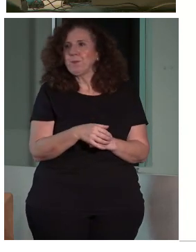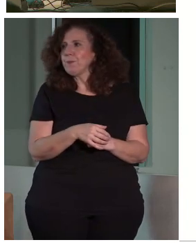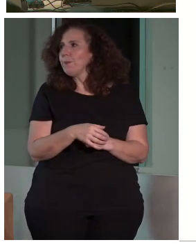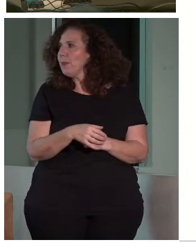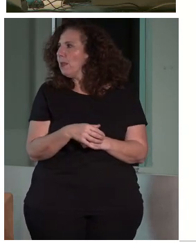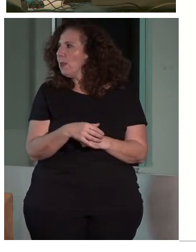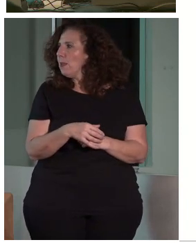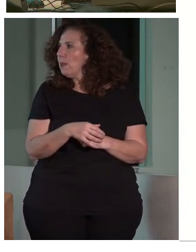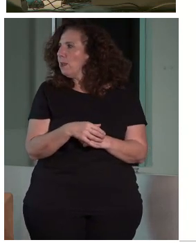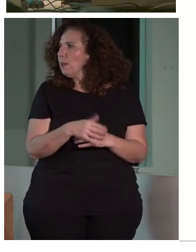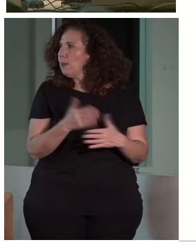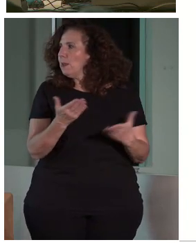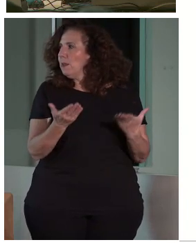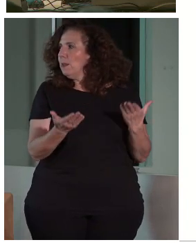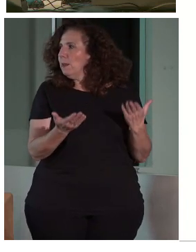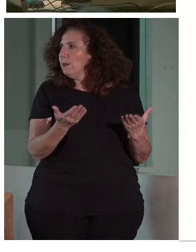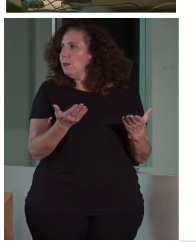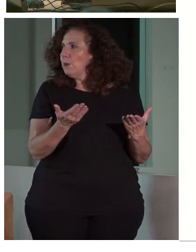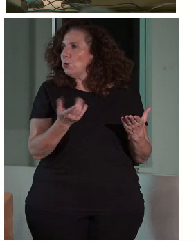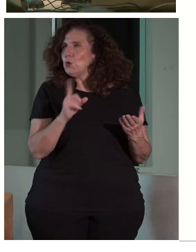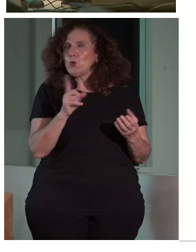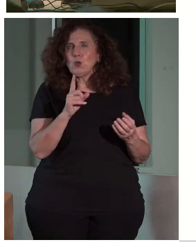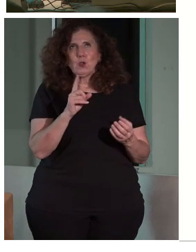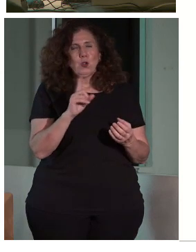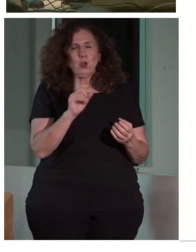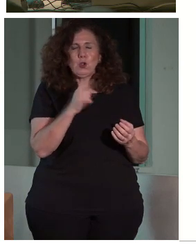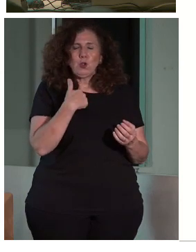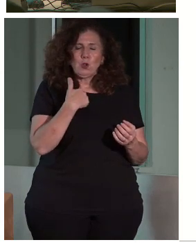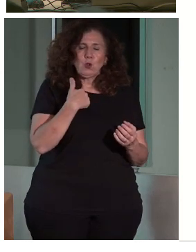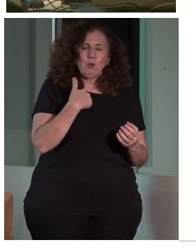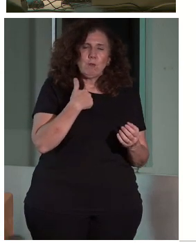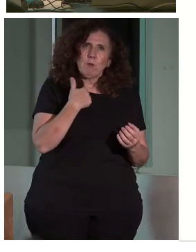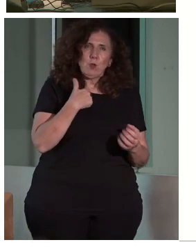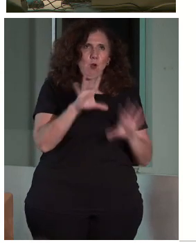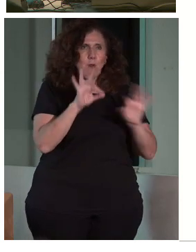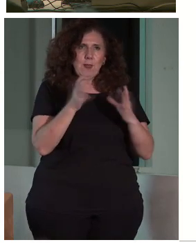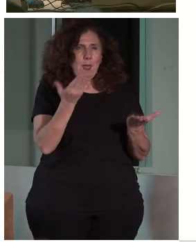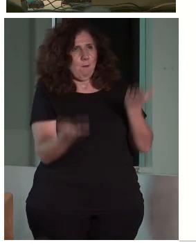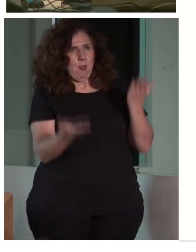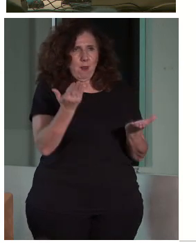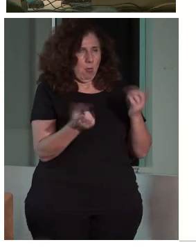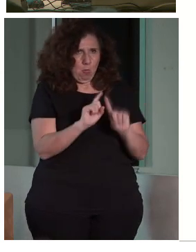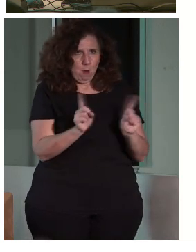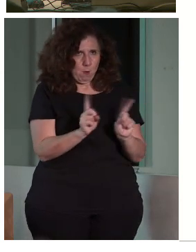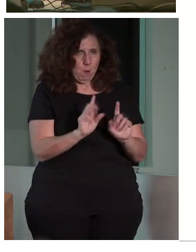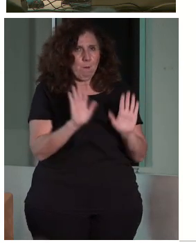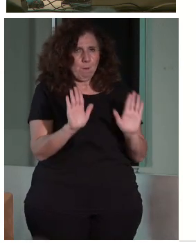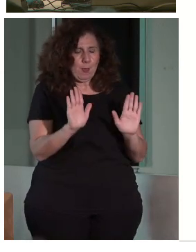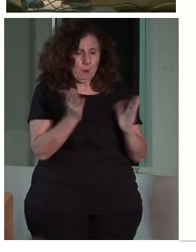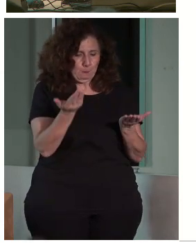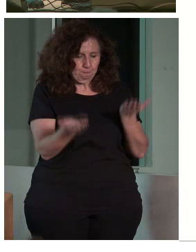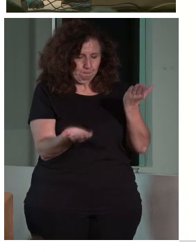Al poner en… Yo no diría poner en balance unas cosas y otras, ¿no? Pero a veces sí que